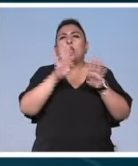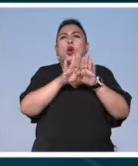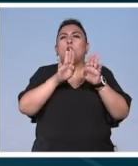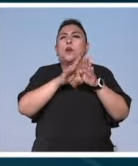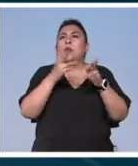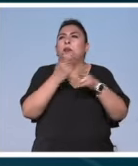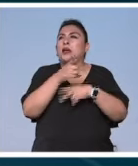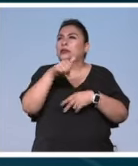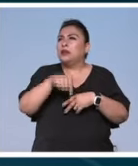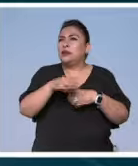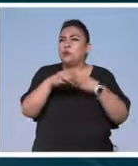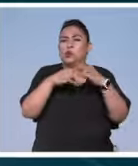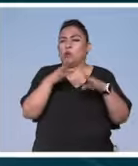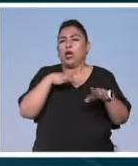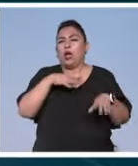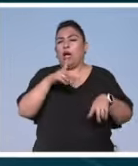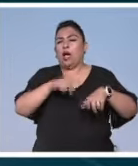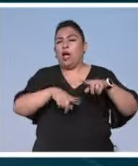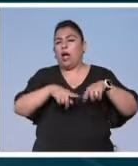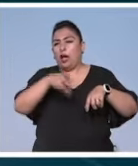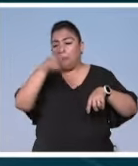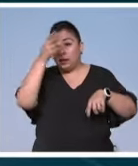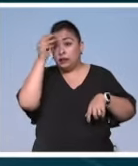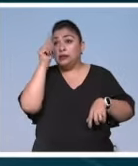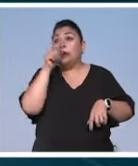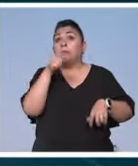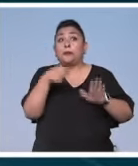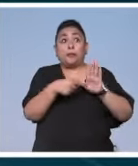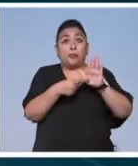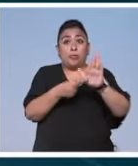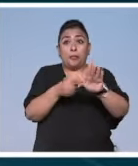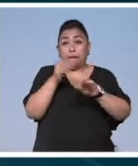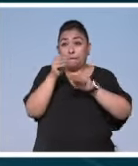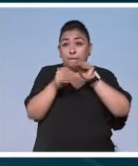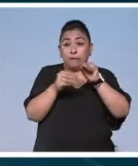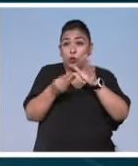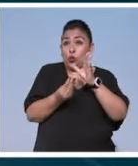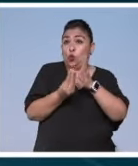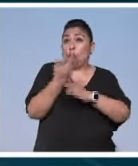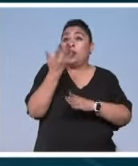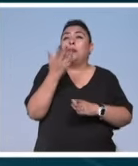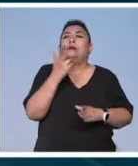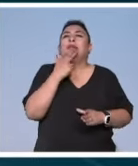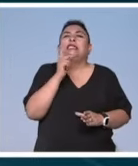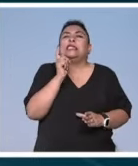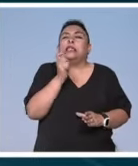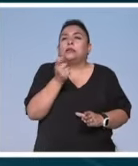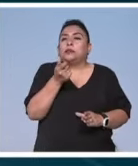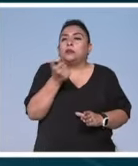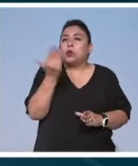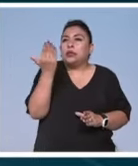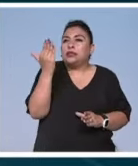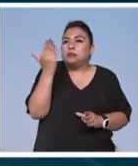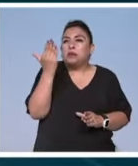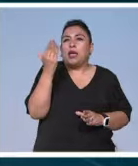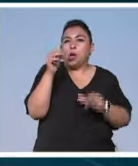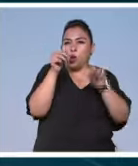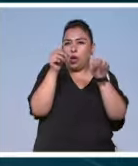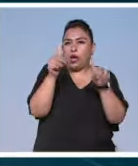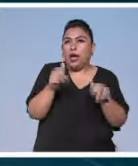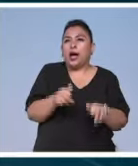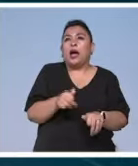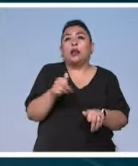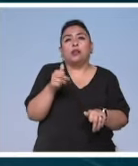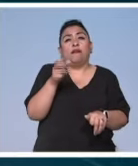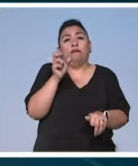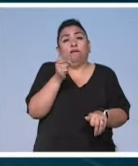que suceden en este planeta en la muestra se pueden observar piezas inéditas que funcionan como un espejo del sistema del arte y